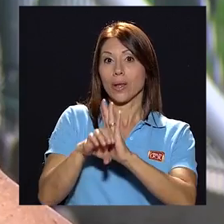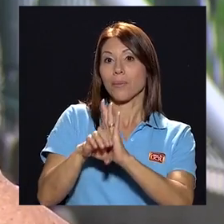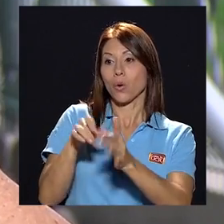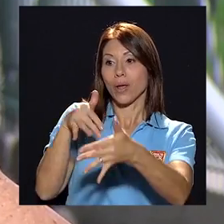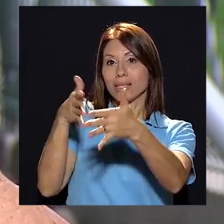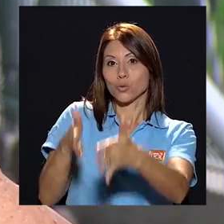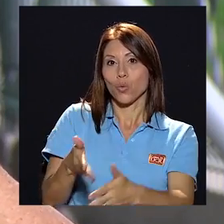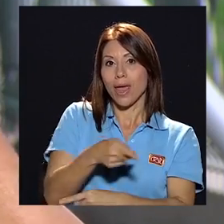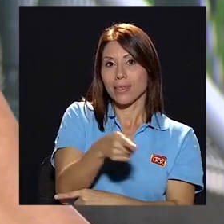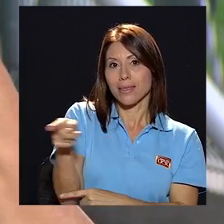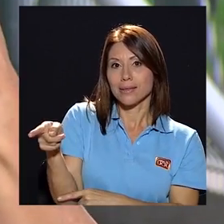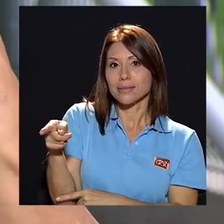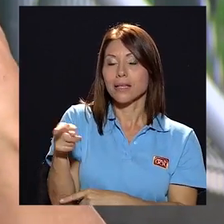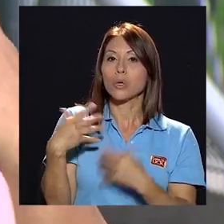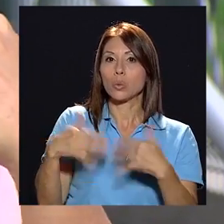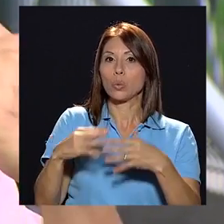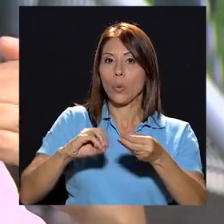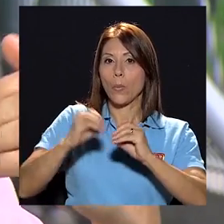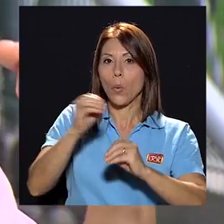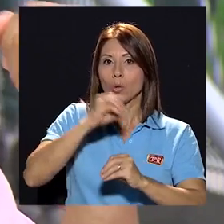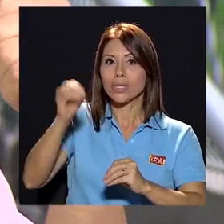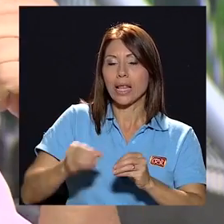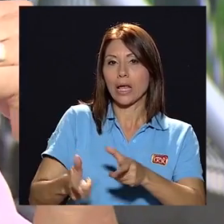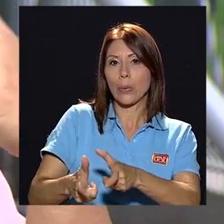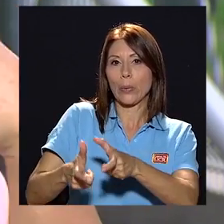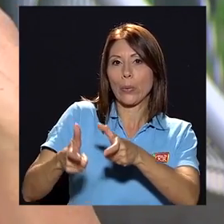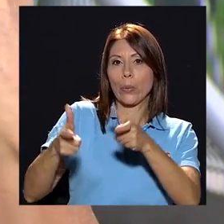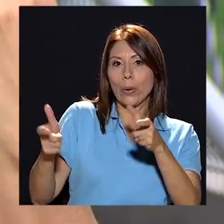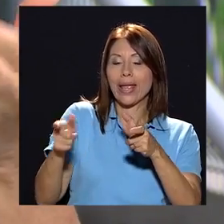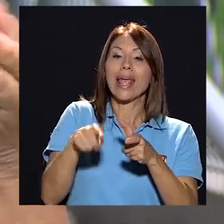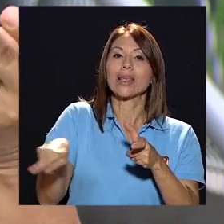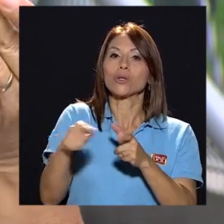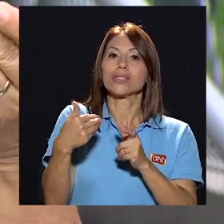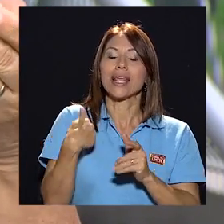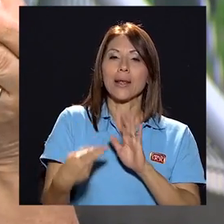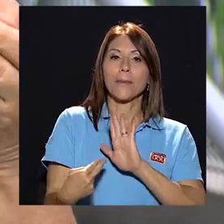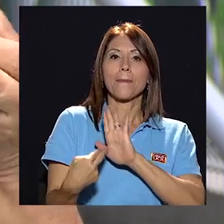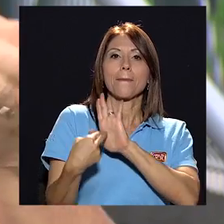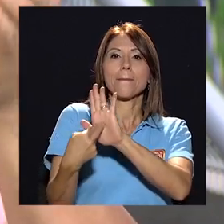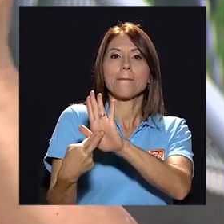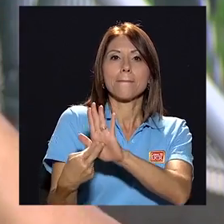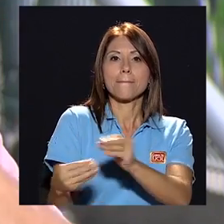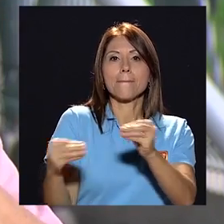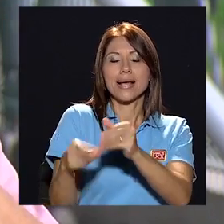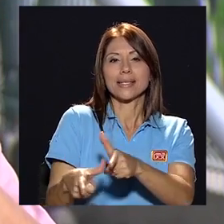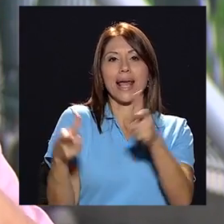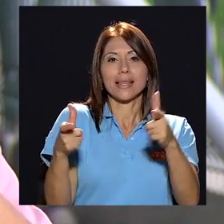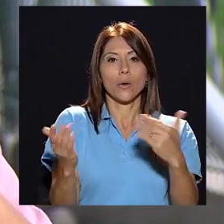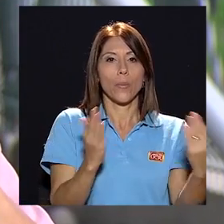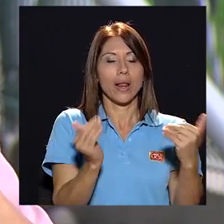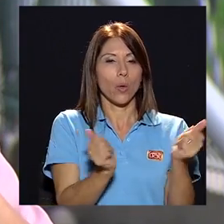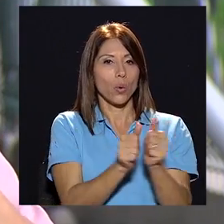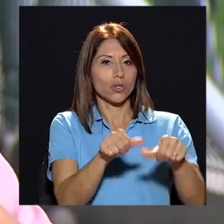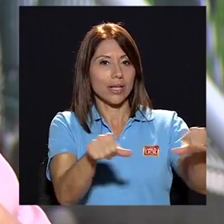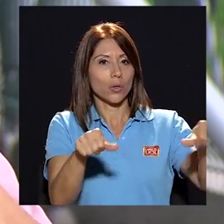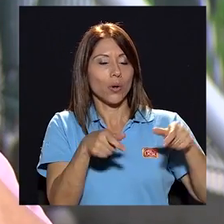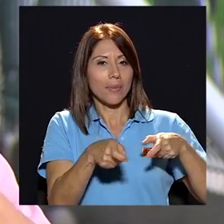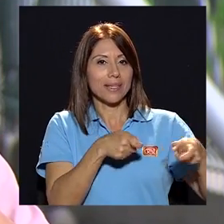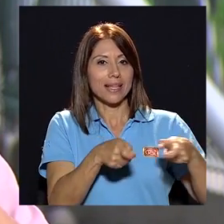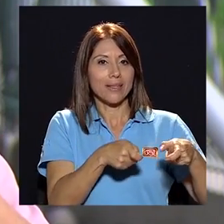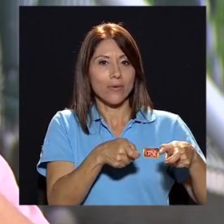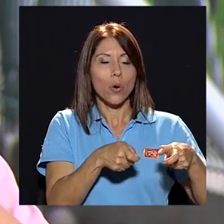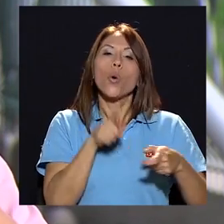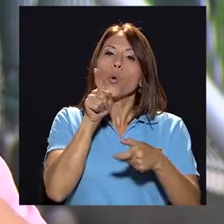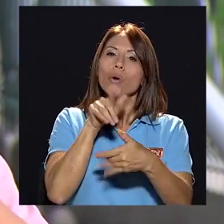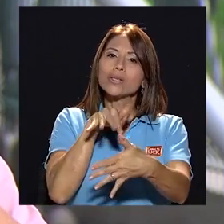estudiantes en este momento, que es un sector muy importante de esta universidad, tienen más representación que el sector administrativo, que de acuerdo